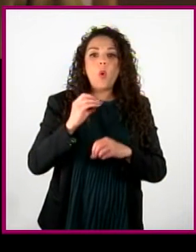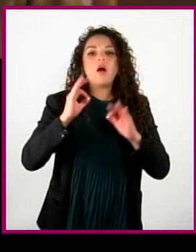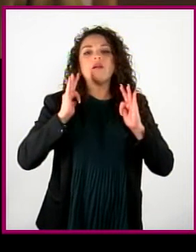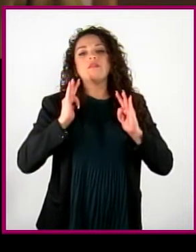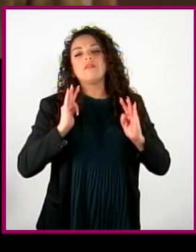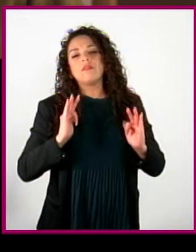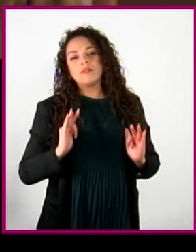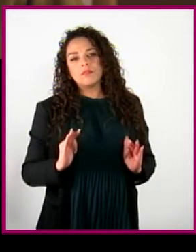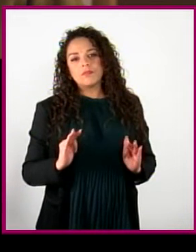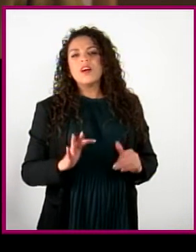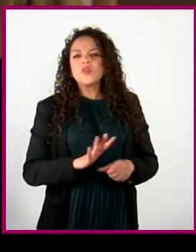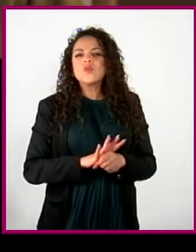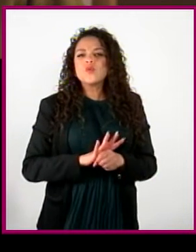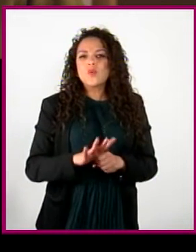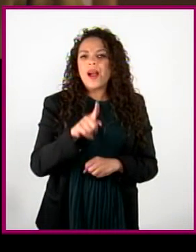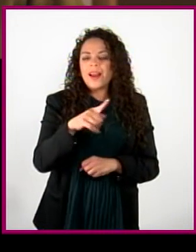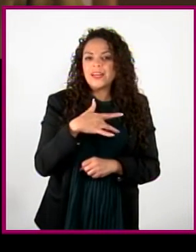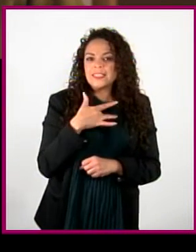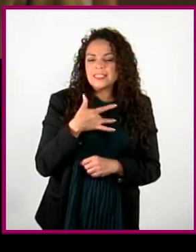¿Qué sientes?